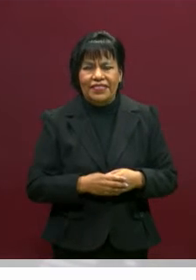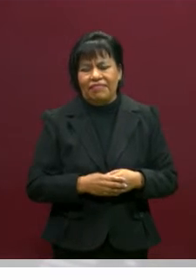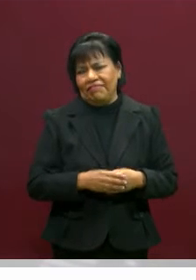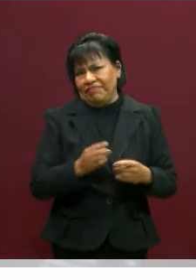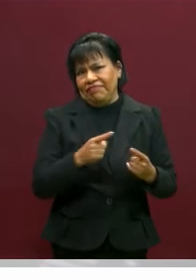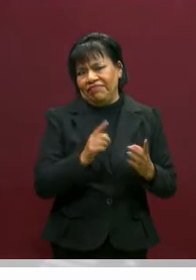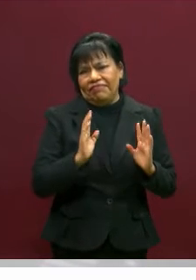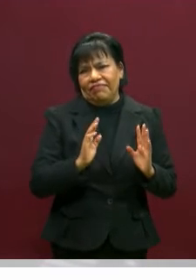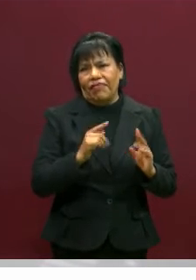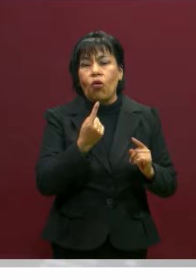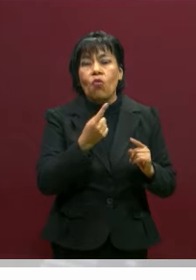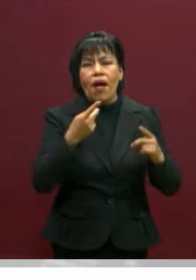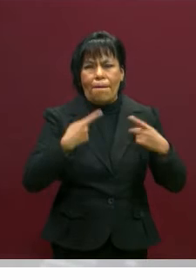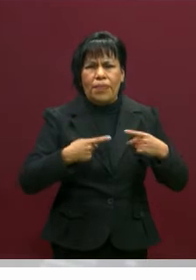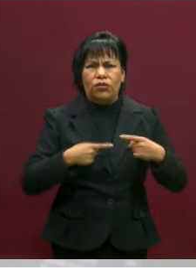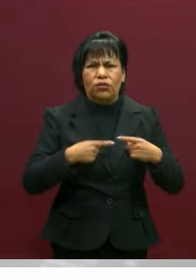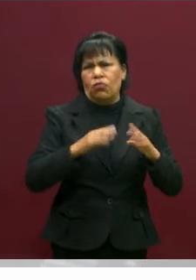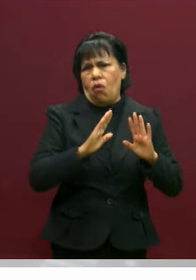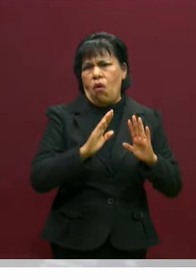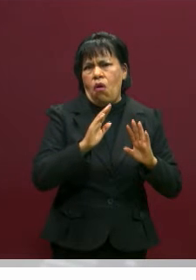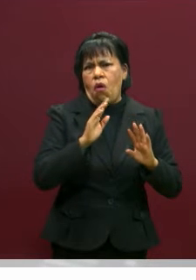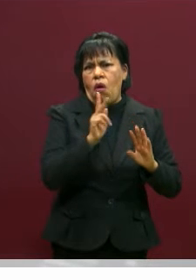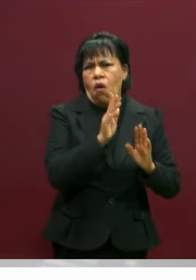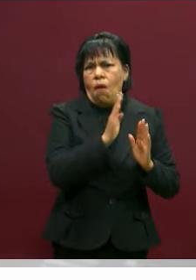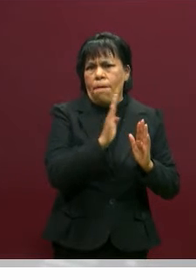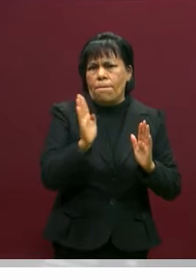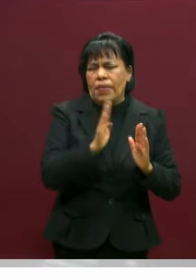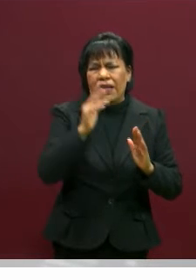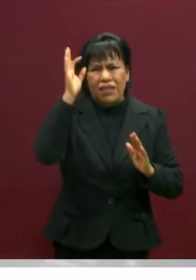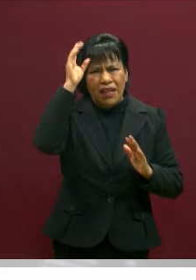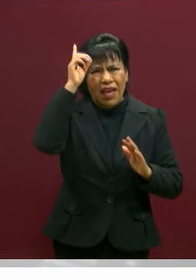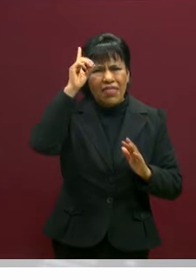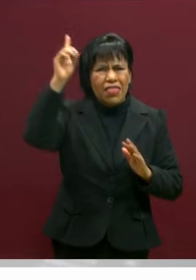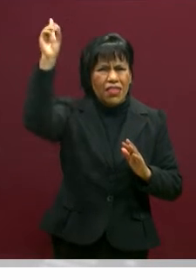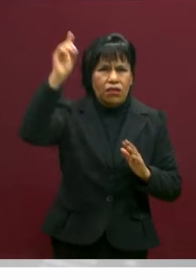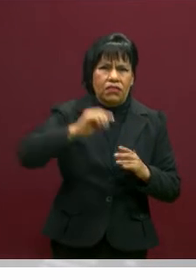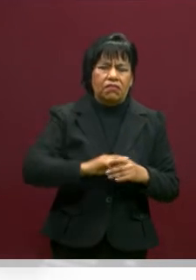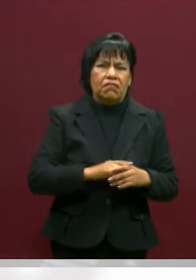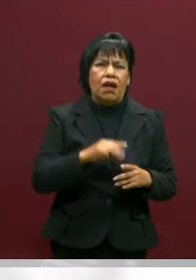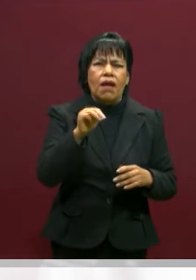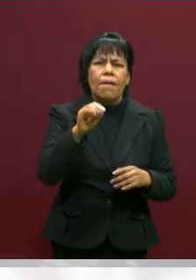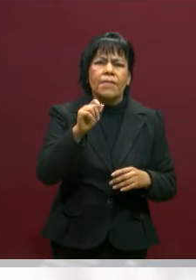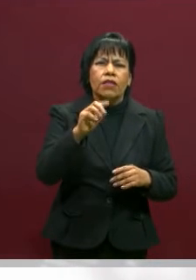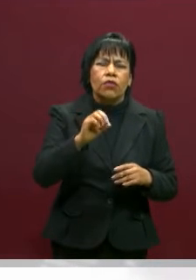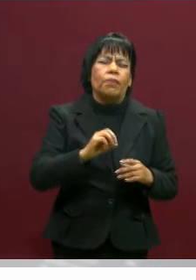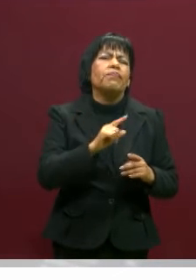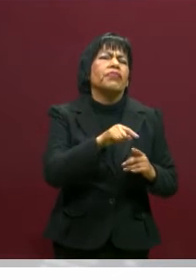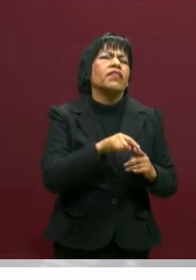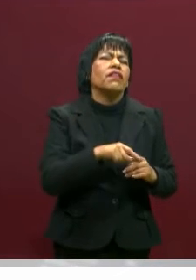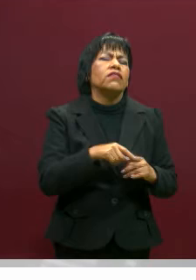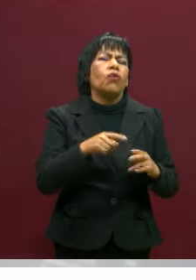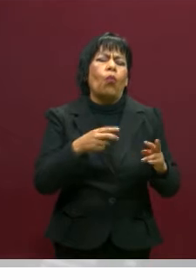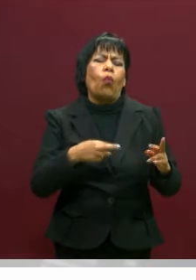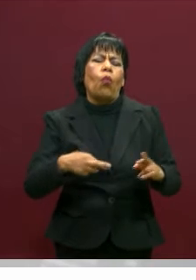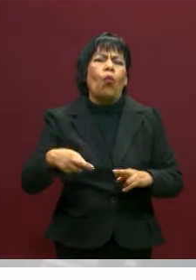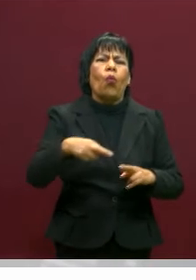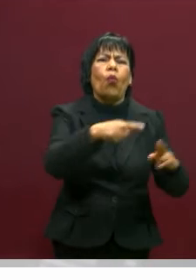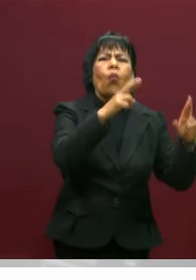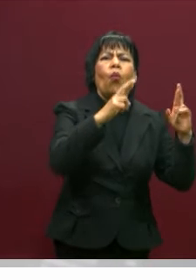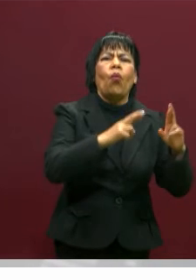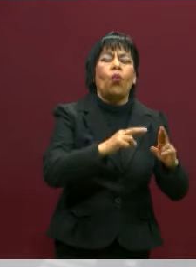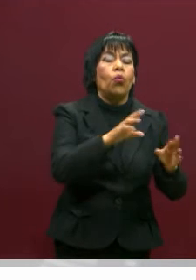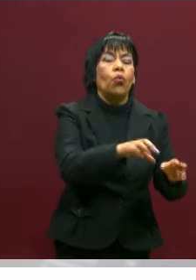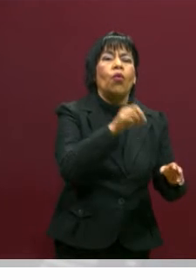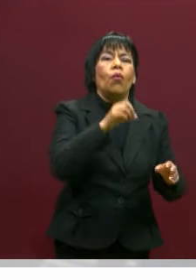decir que era una persona, un dios, algo así, ¿no? Es una leyenda, es un mito. Y que entonces pasó por un río, tomó un